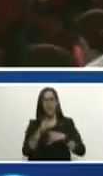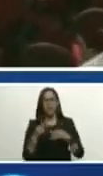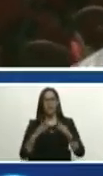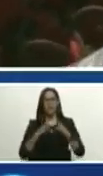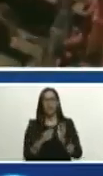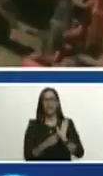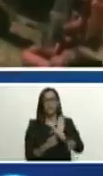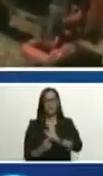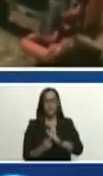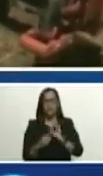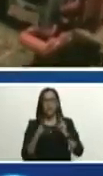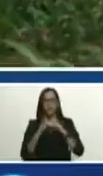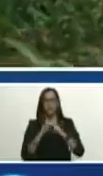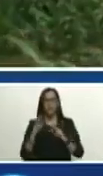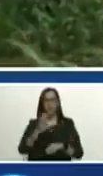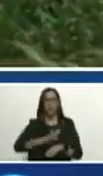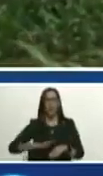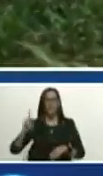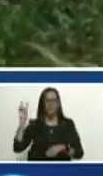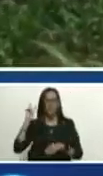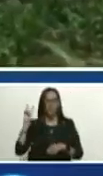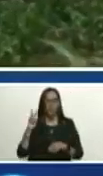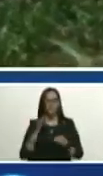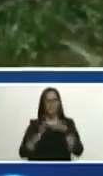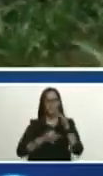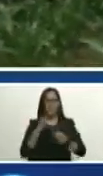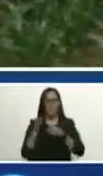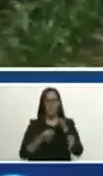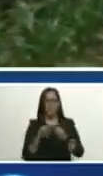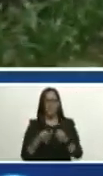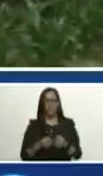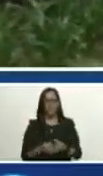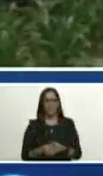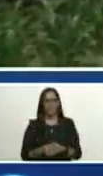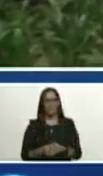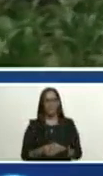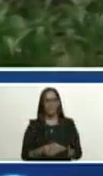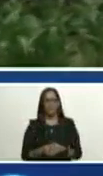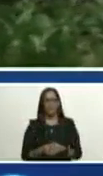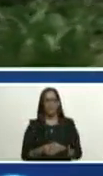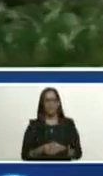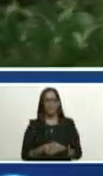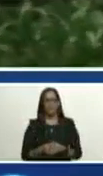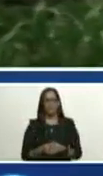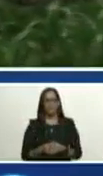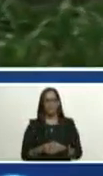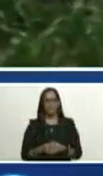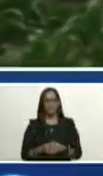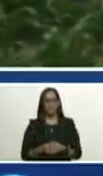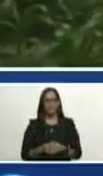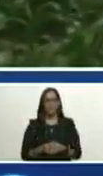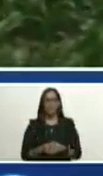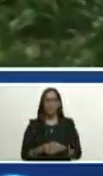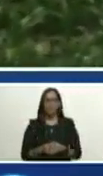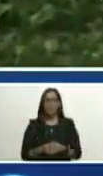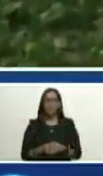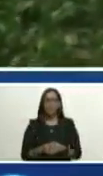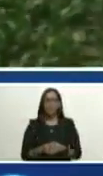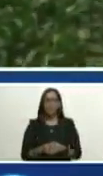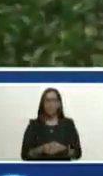siembra. Gracias, le explícanos cómo ha sido todo este proceso. Buenas tardes, presidente, buenas tardes, ministro Castro.